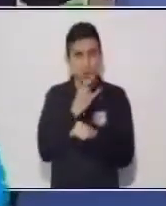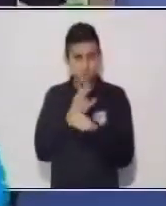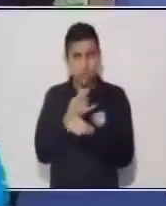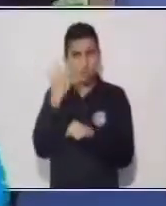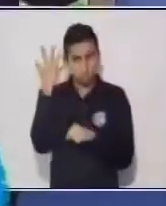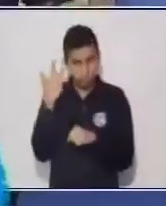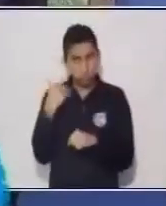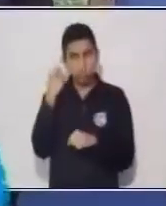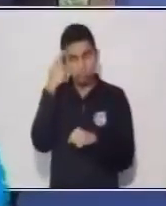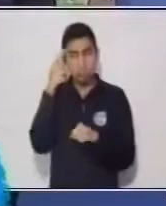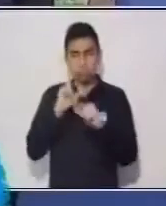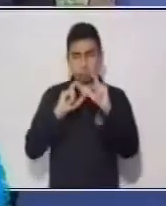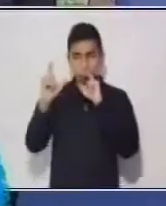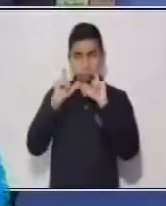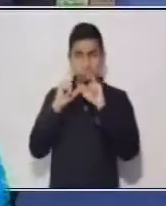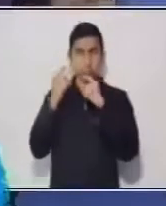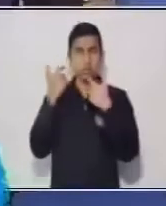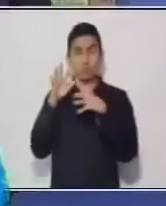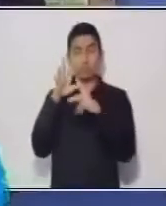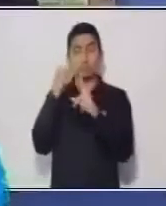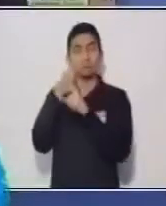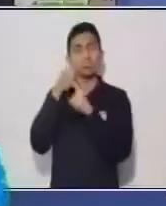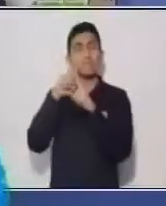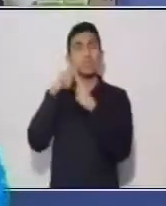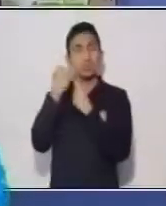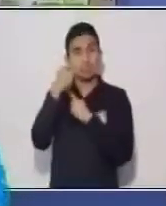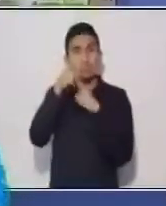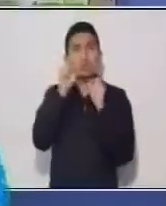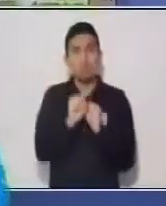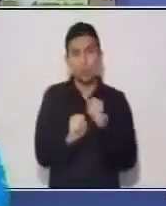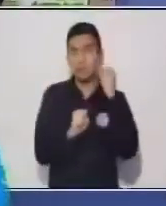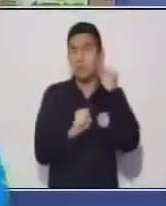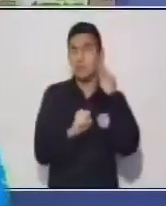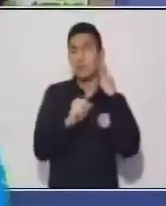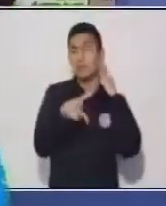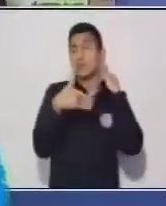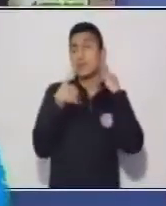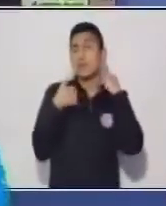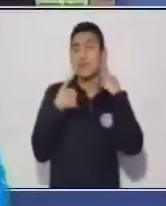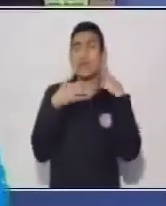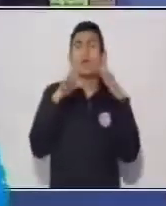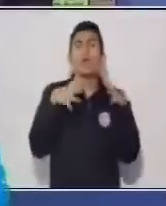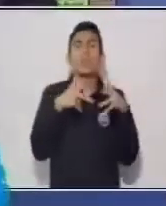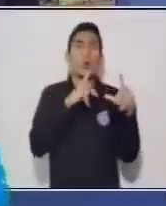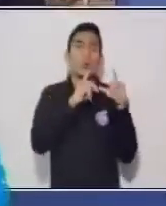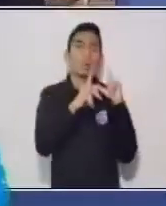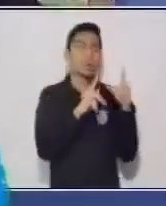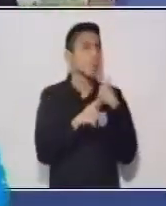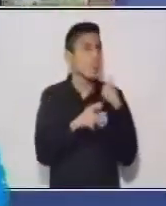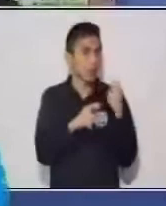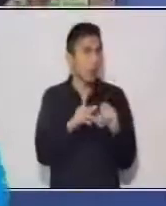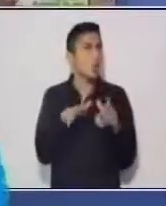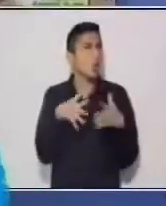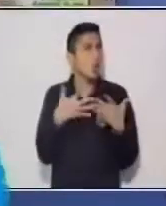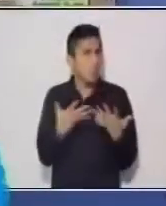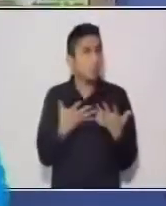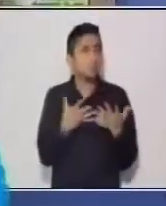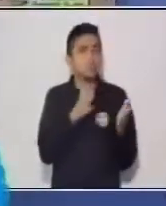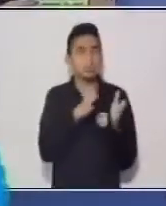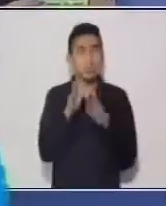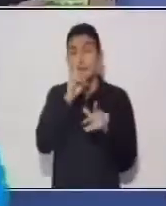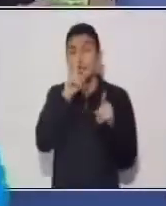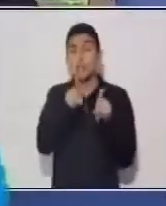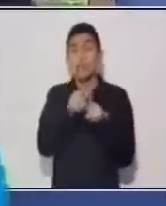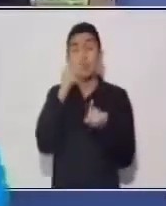las situaciones en las cuales se puede producir la comunicación. También vimos los niveles o